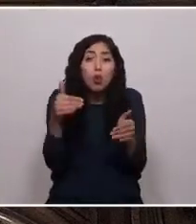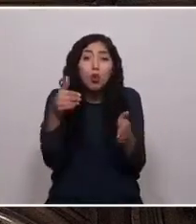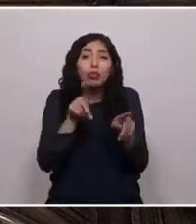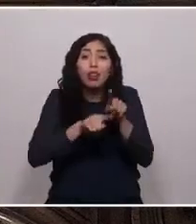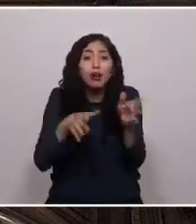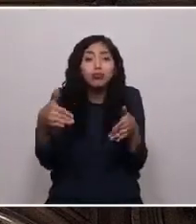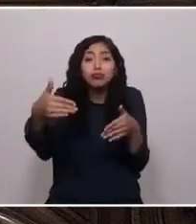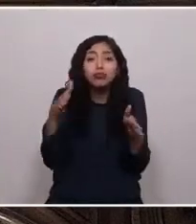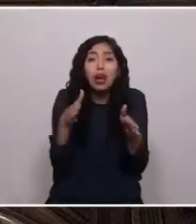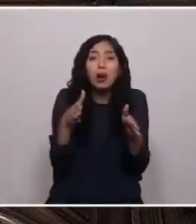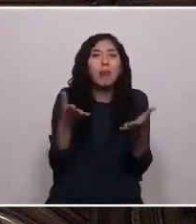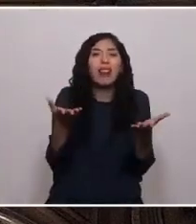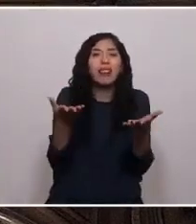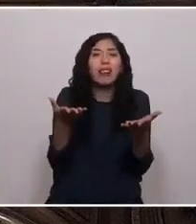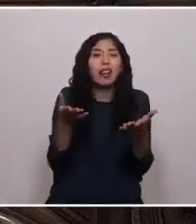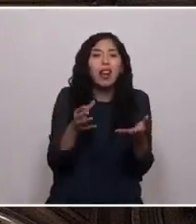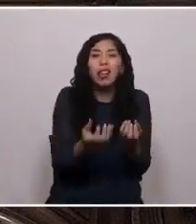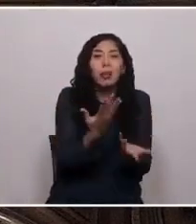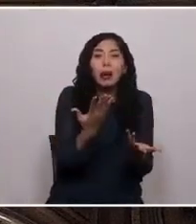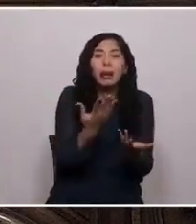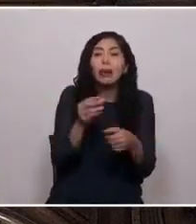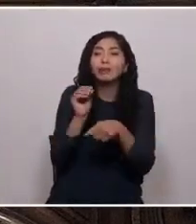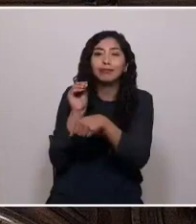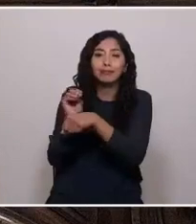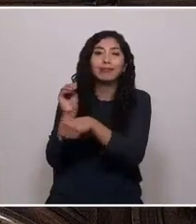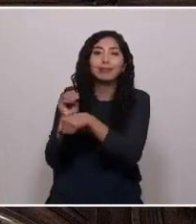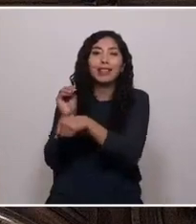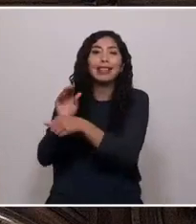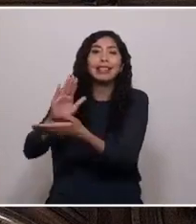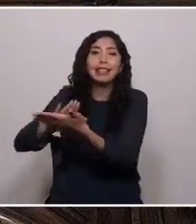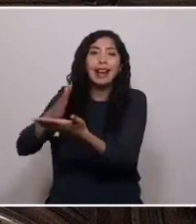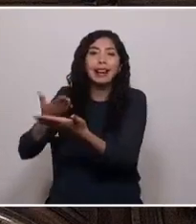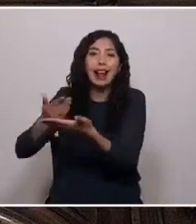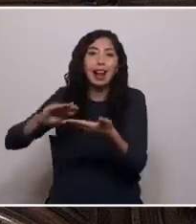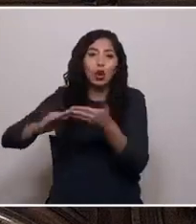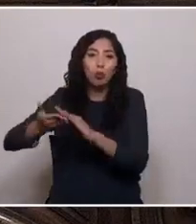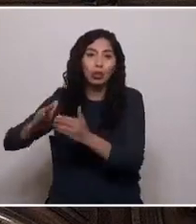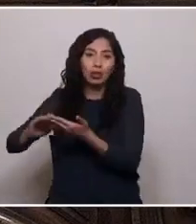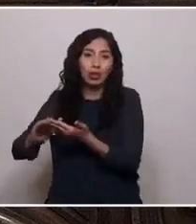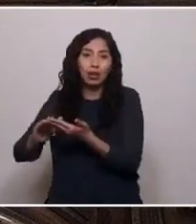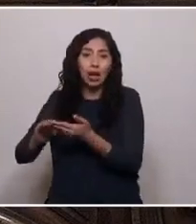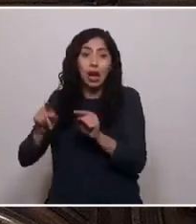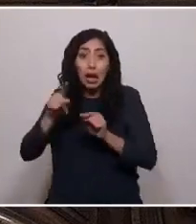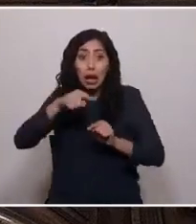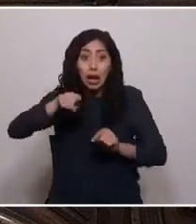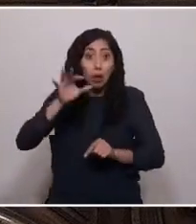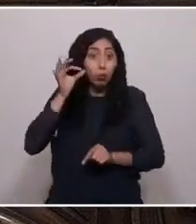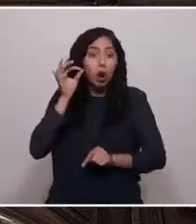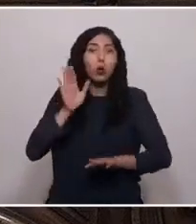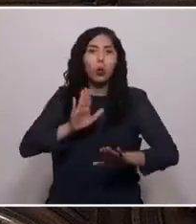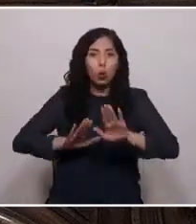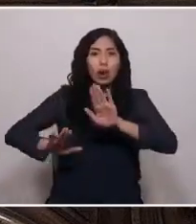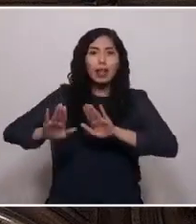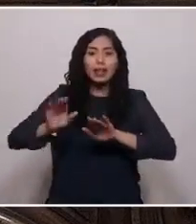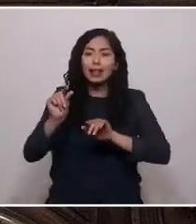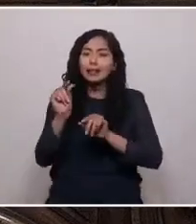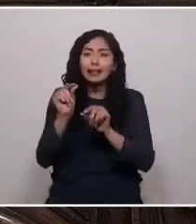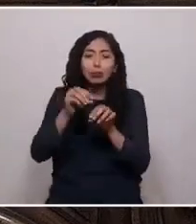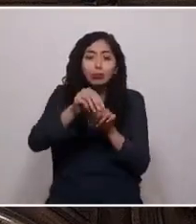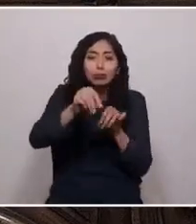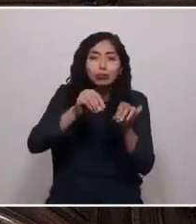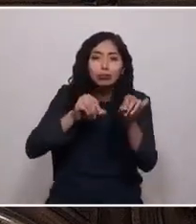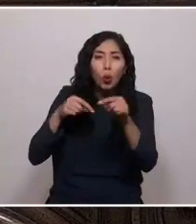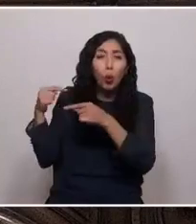para proveer de comida en forma sana a nuestras comunidades y son cuidadoras de semillas ancestrales.